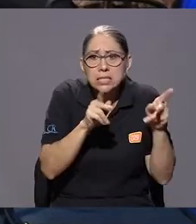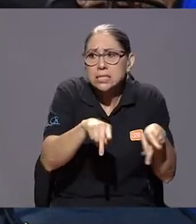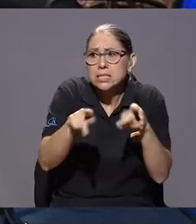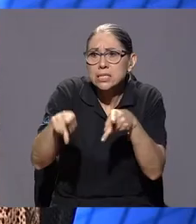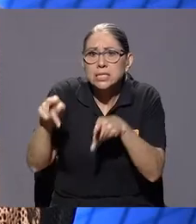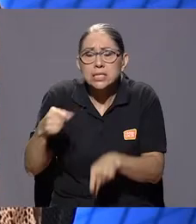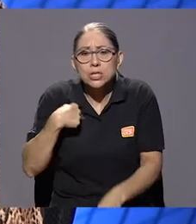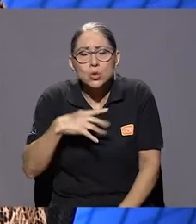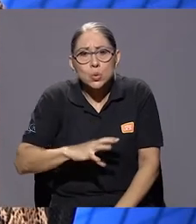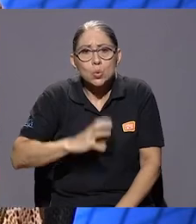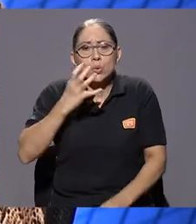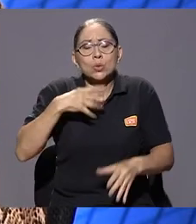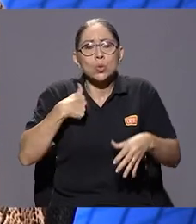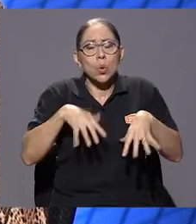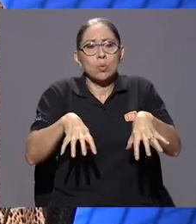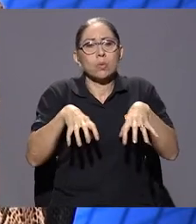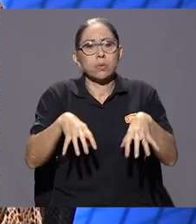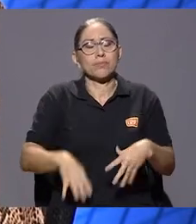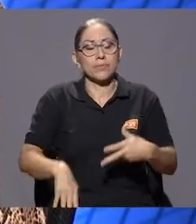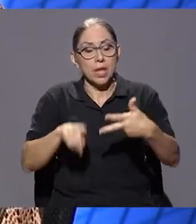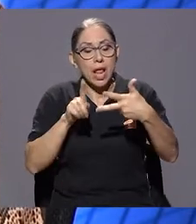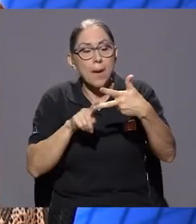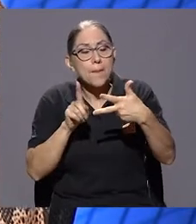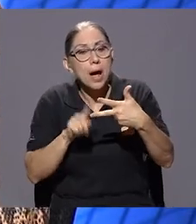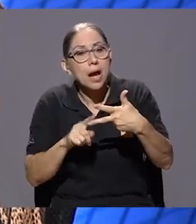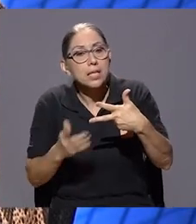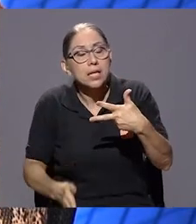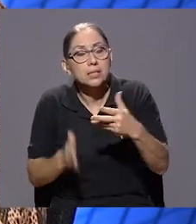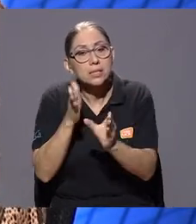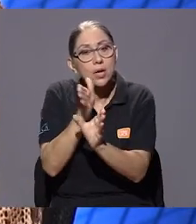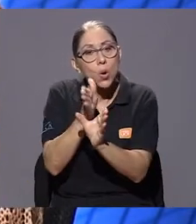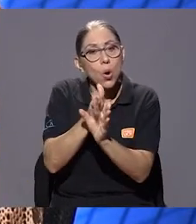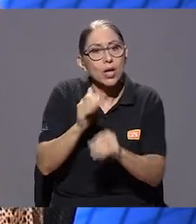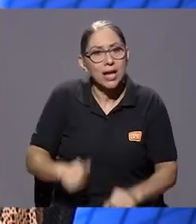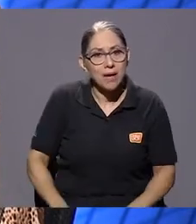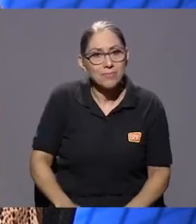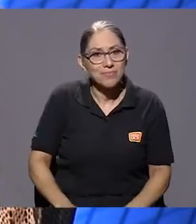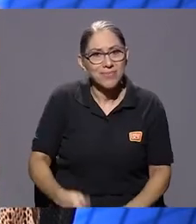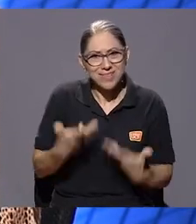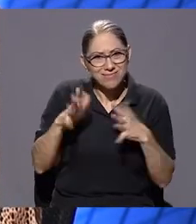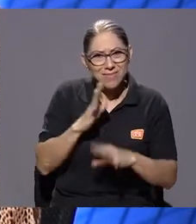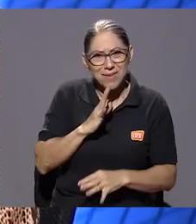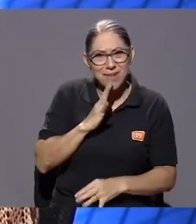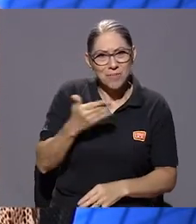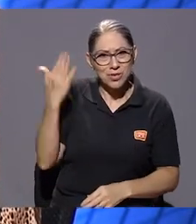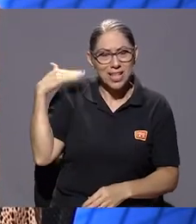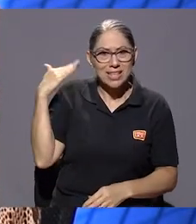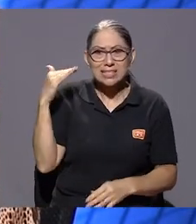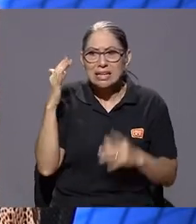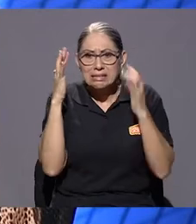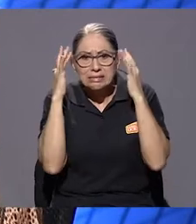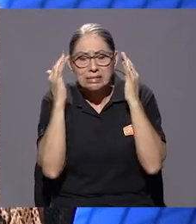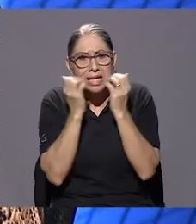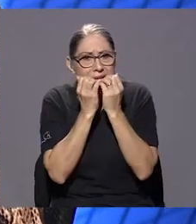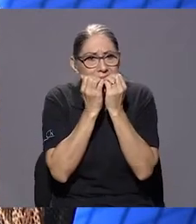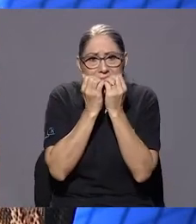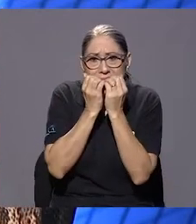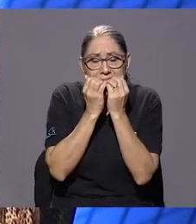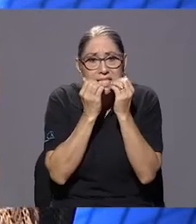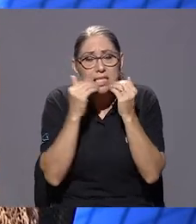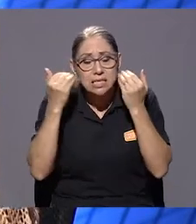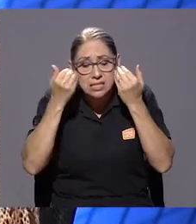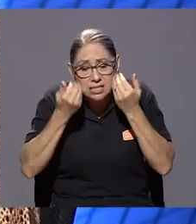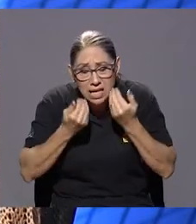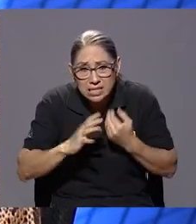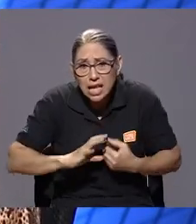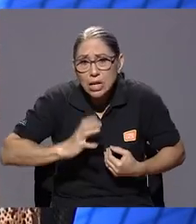estresado. La parte luego psicológica es lo que hemos estado hablando, temas de ansiedad, de tristeza, de enojo, paso con mucho